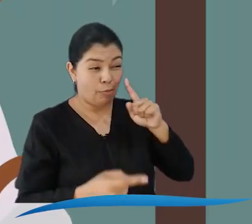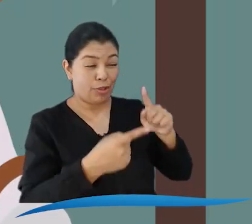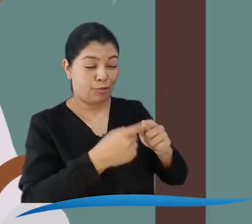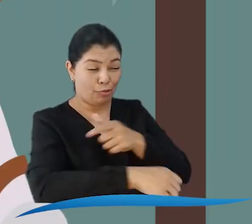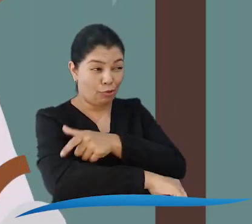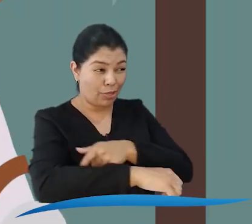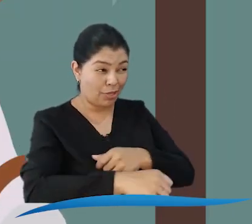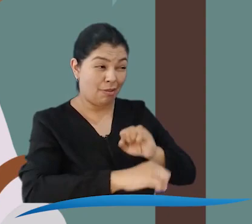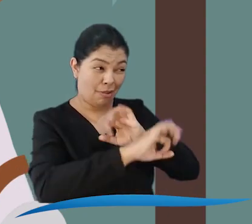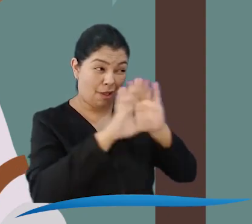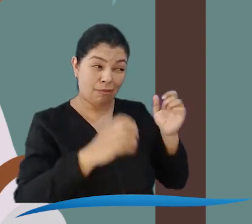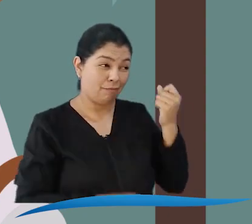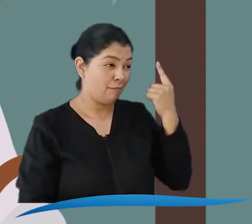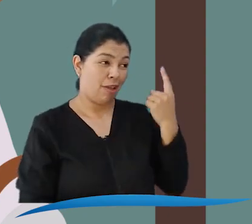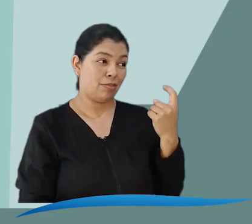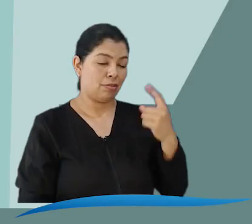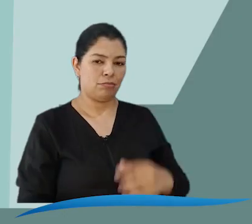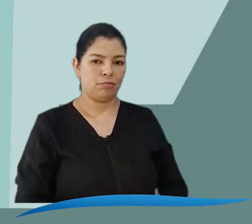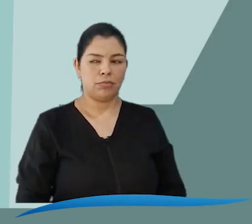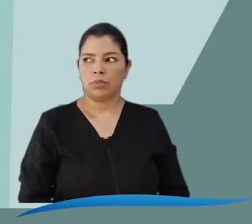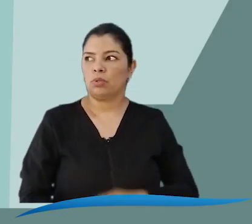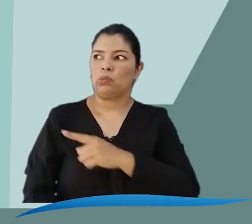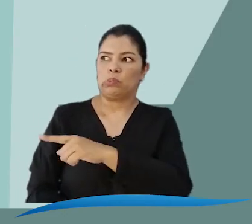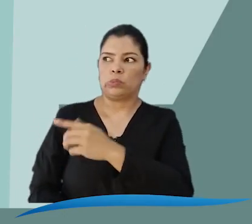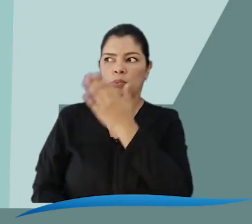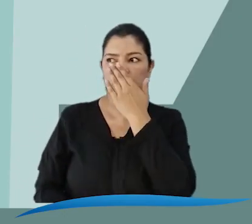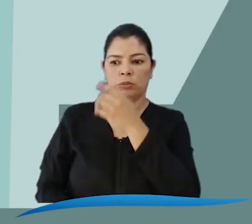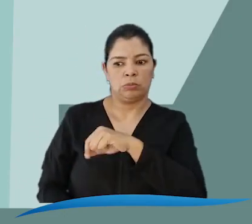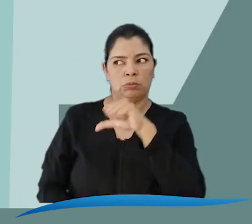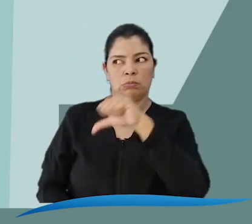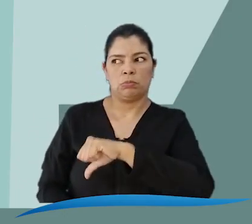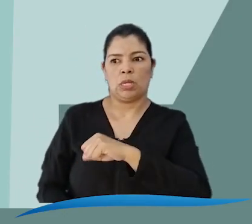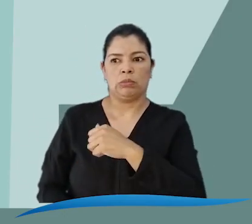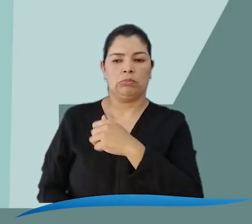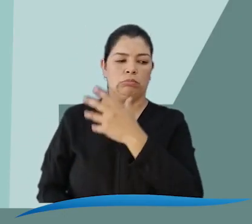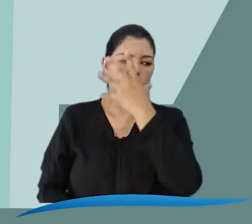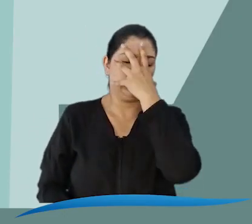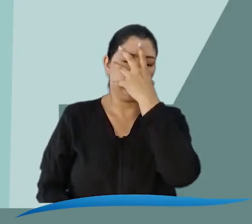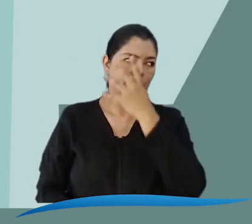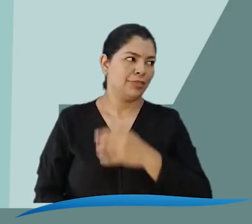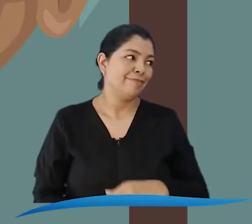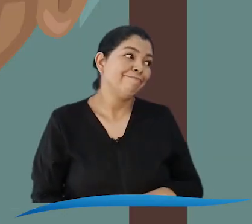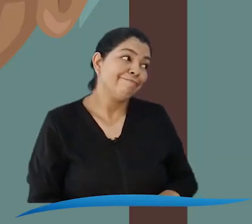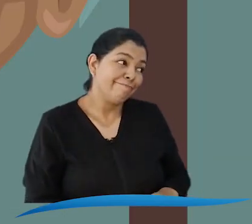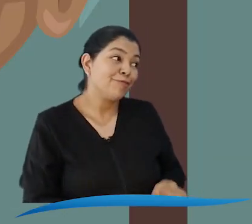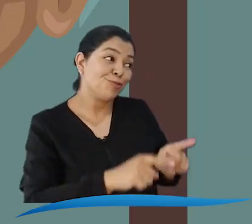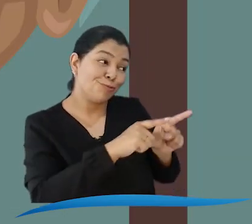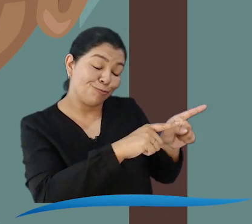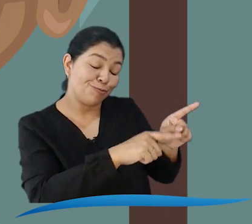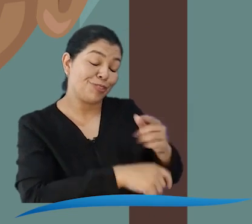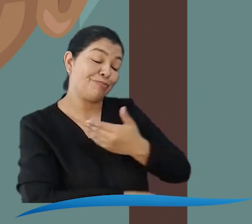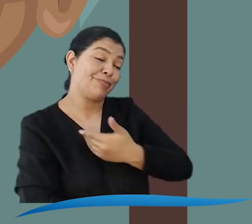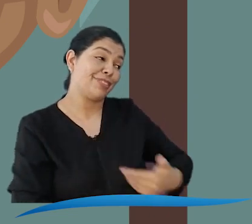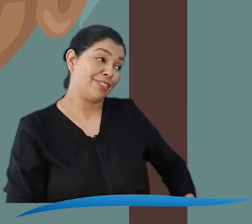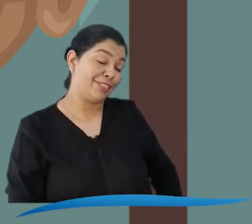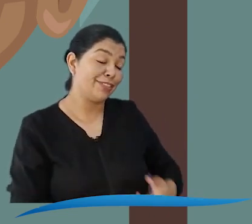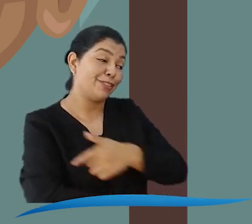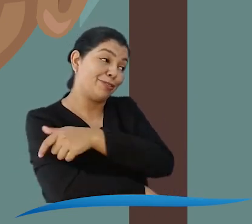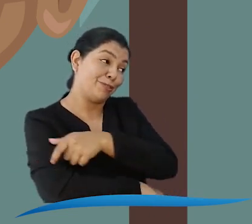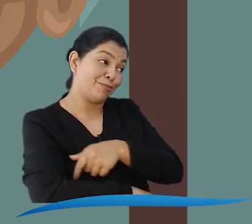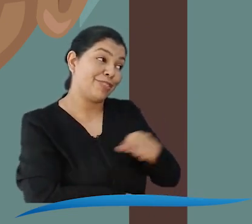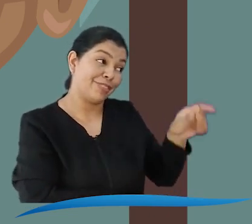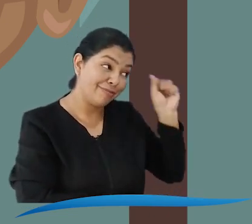objetivos del Comité de Discapacidad. ¡Sobre todo usted, Bonifacio! ¡Qué pena! Sí, señor, pero